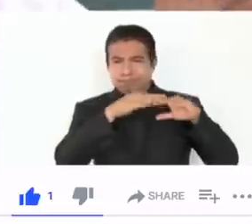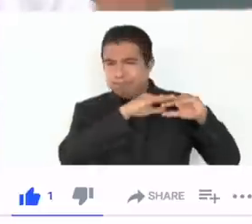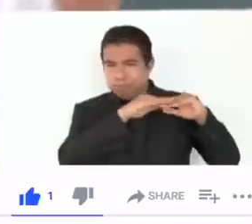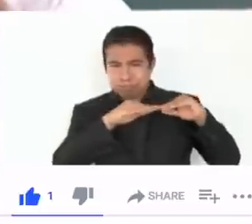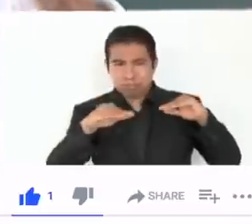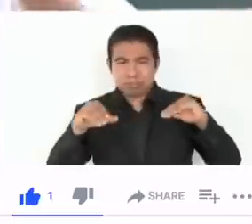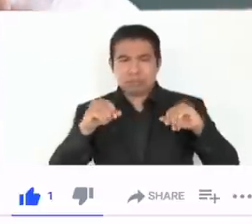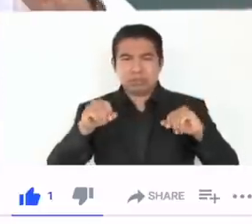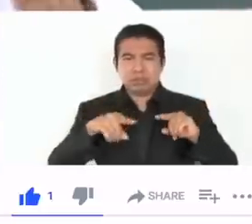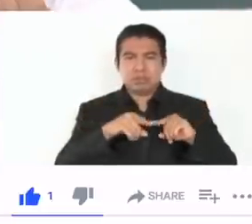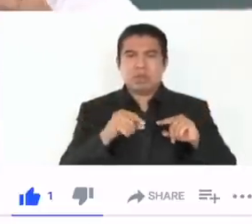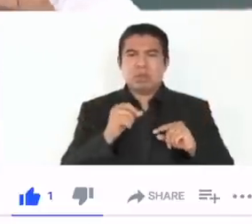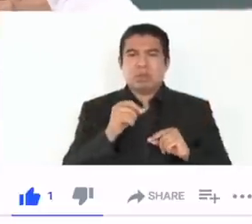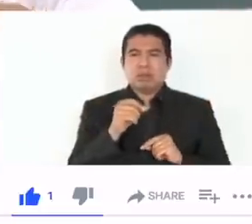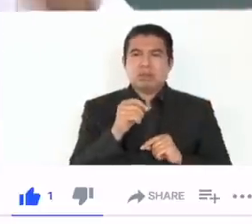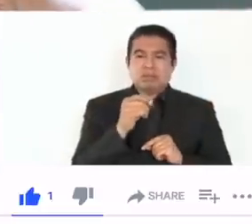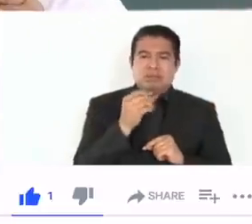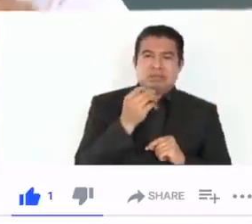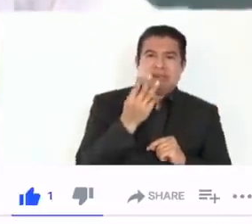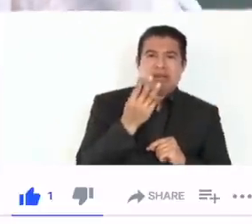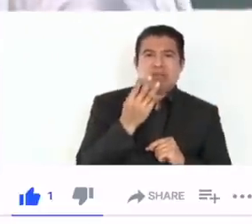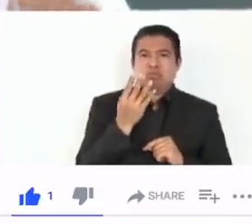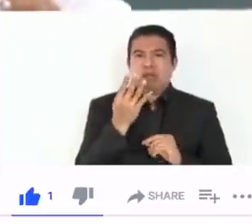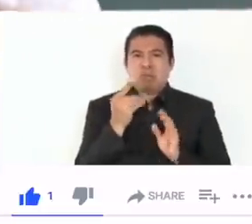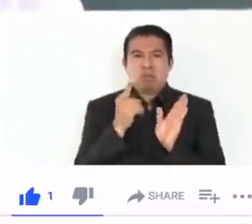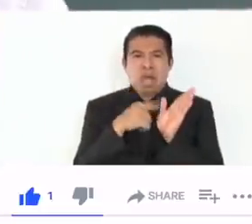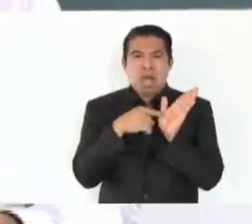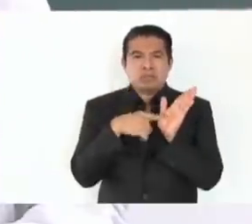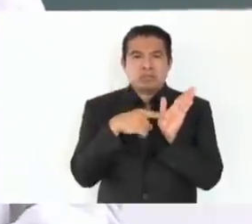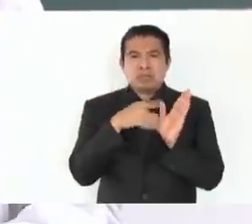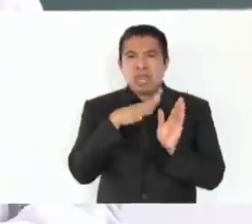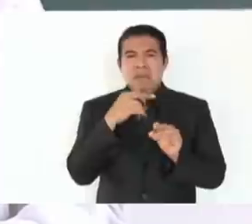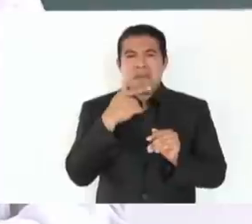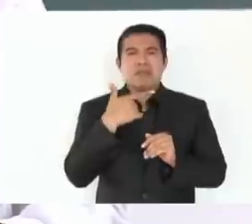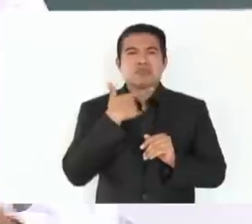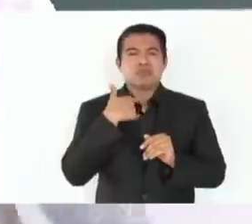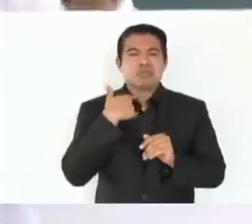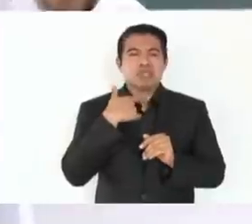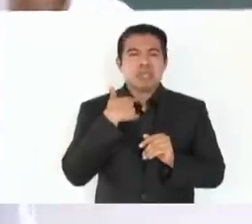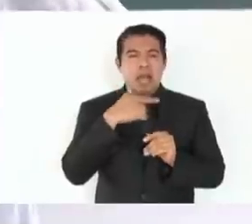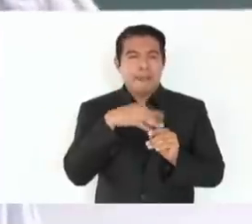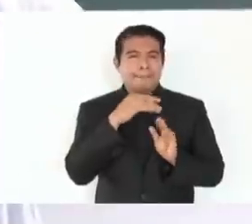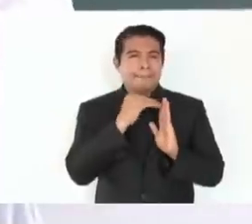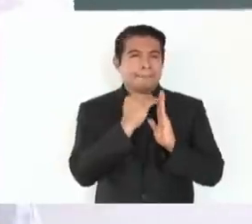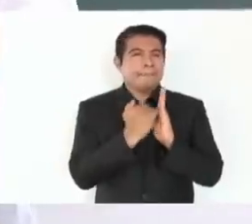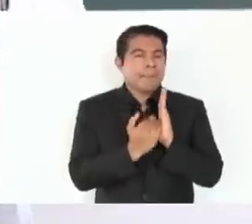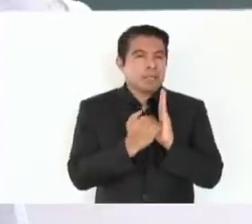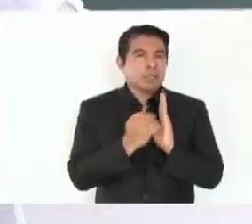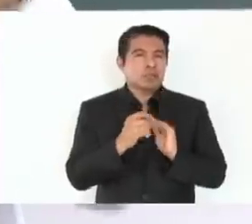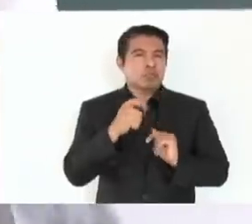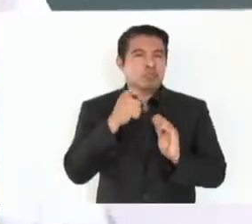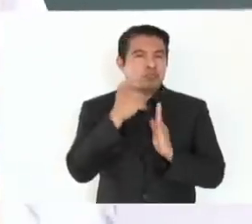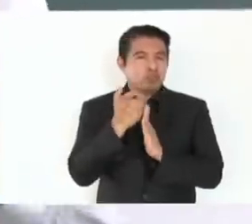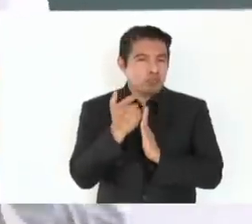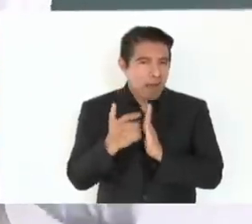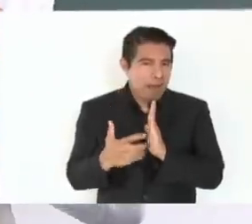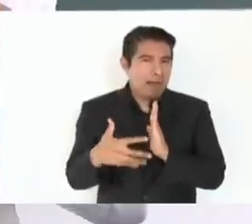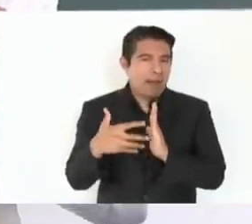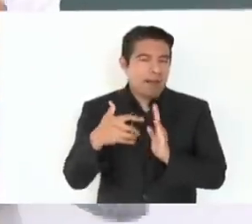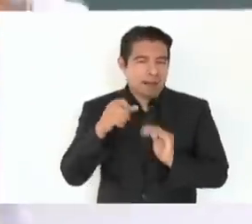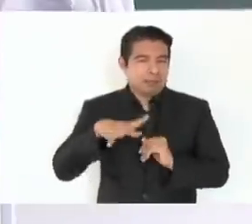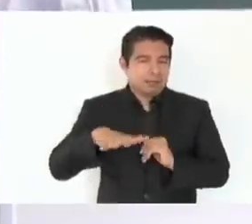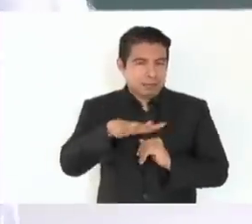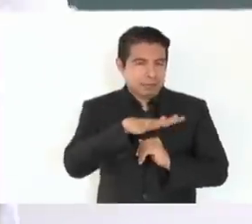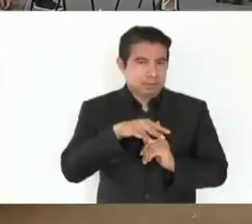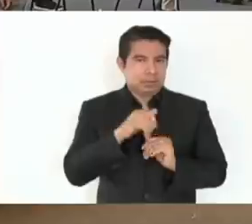tres, cuatro pesos menos la gasolina que aquí en Chiapas